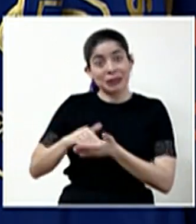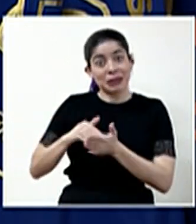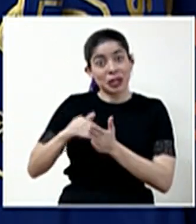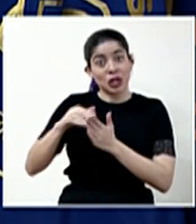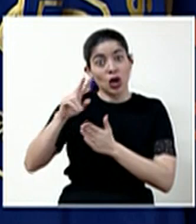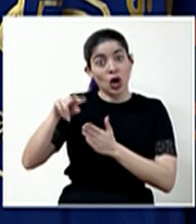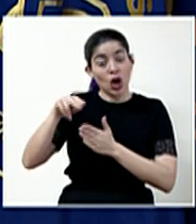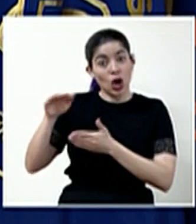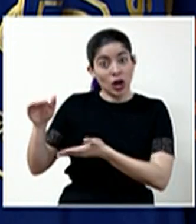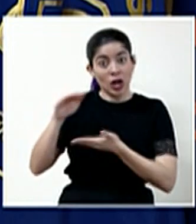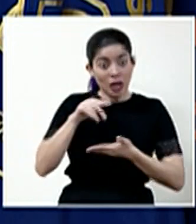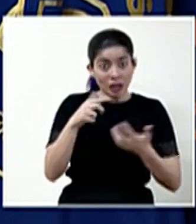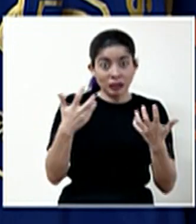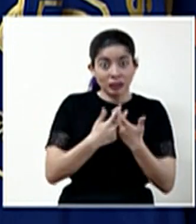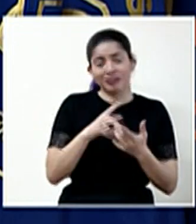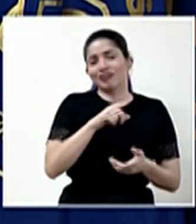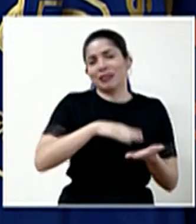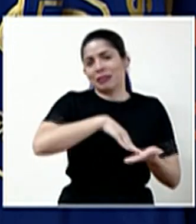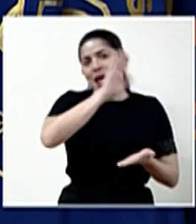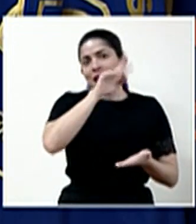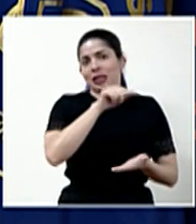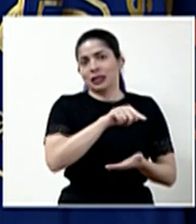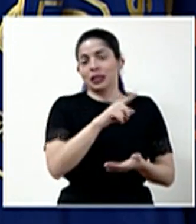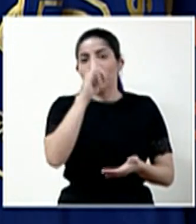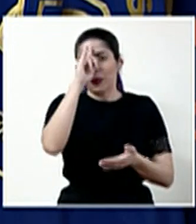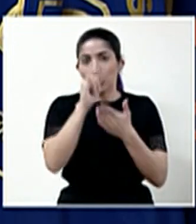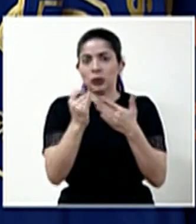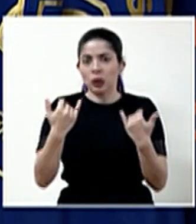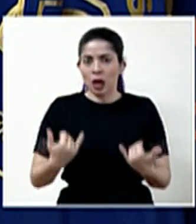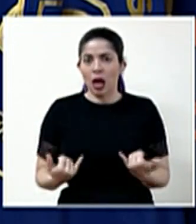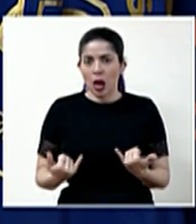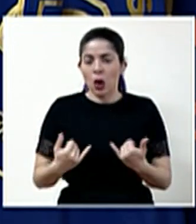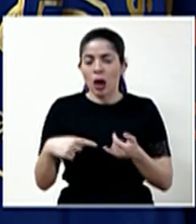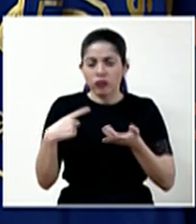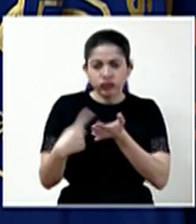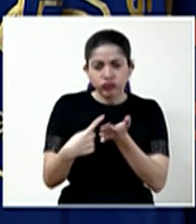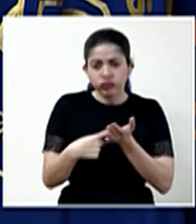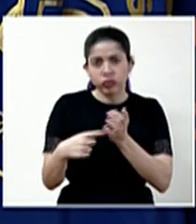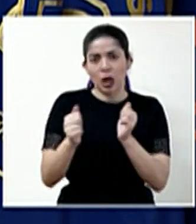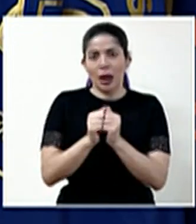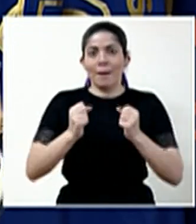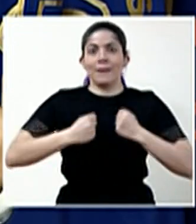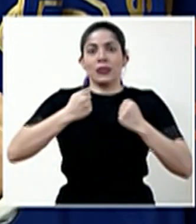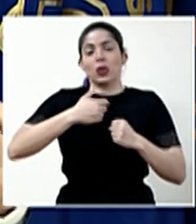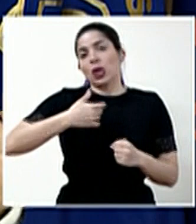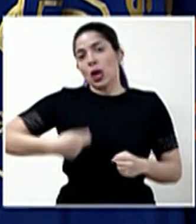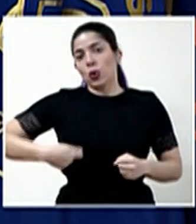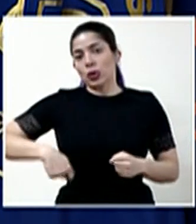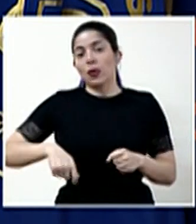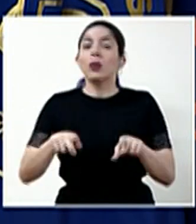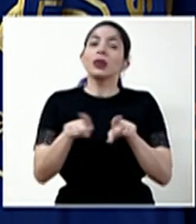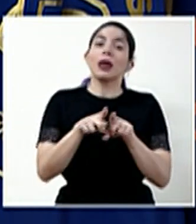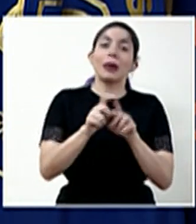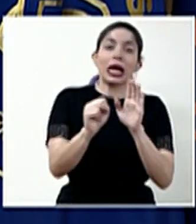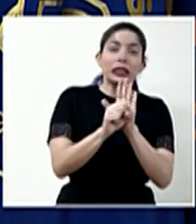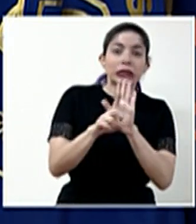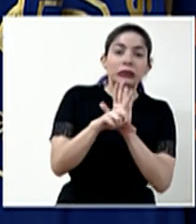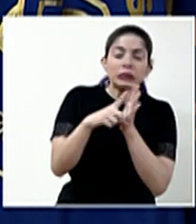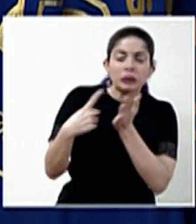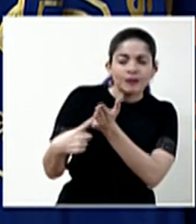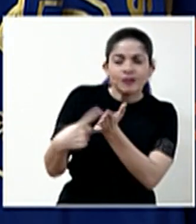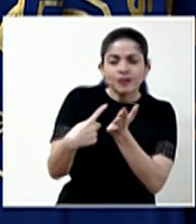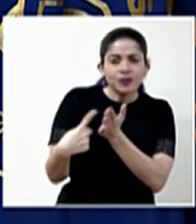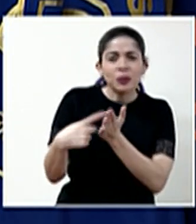de colones y por eso se ha iniciado una discusión con el Poder Ejecutivo, así como con la Asamblea Legislativa,